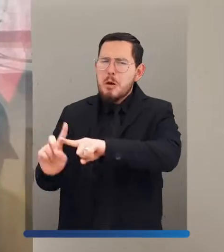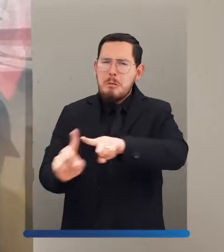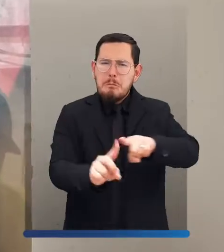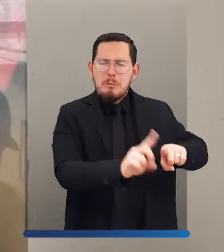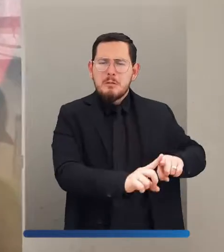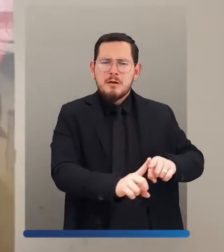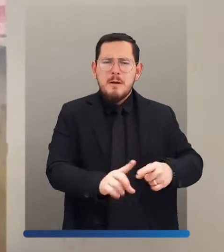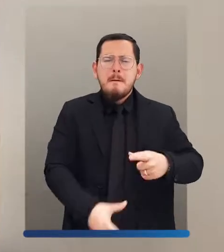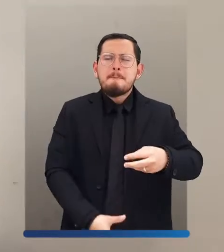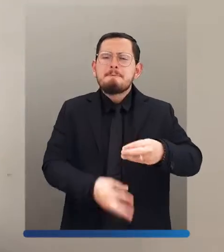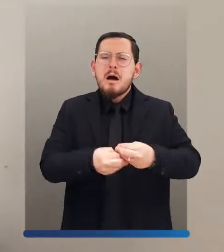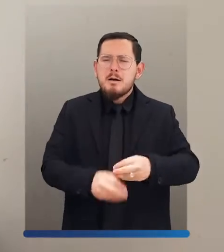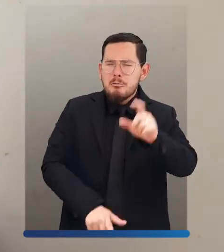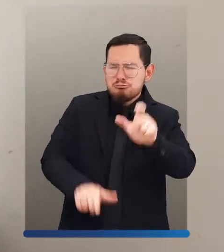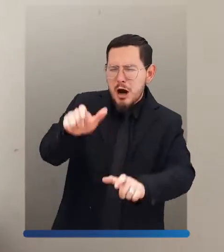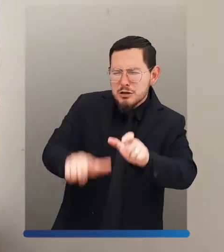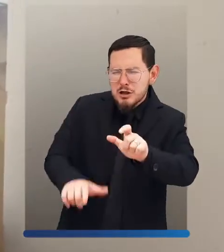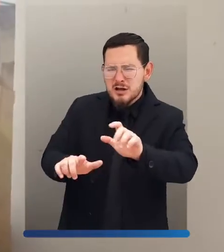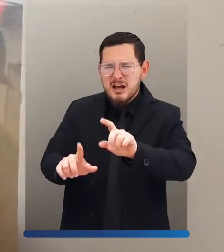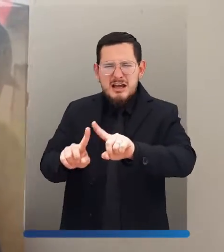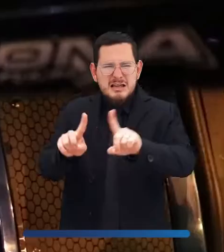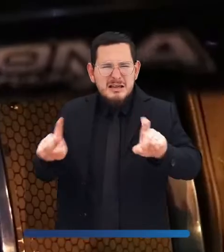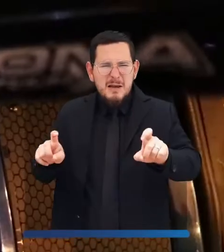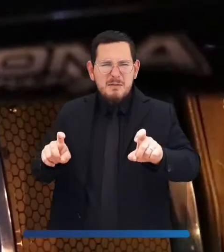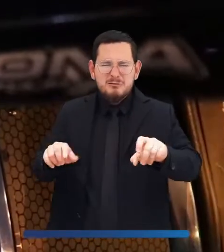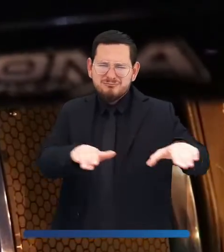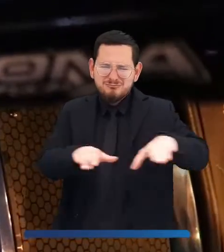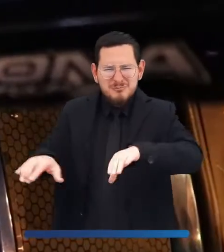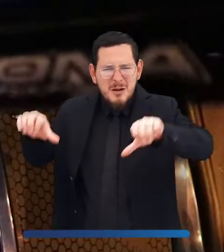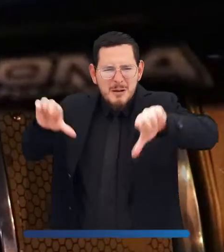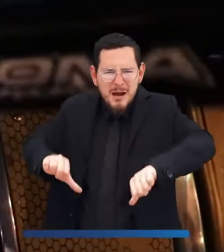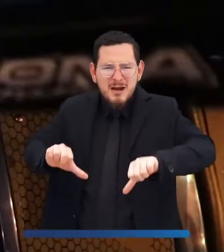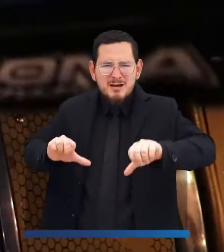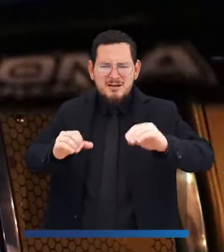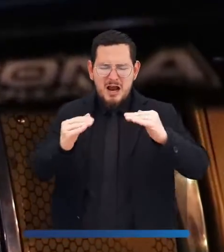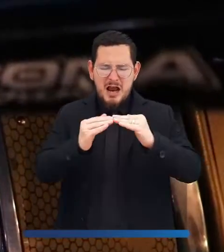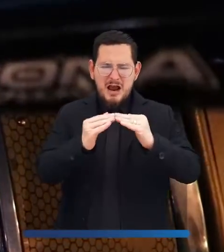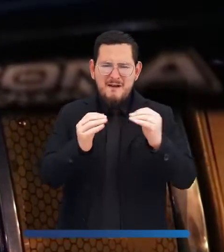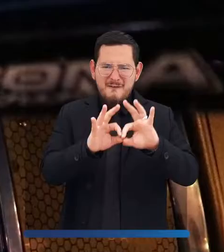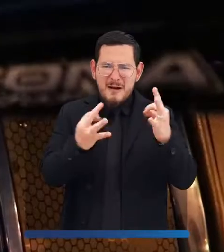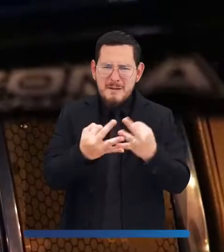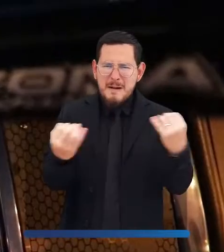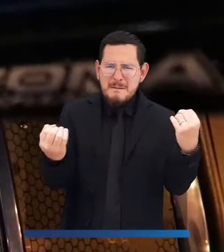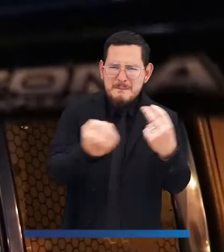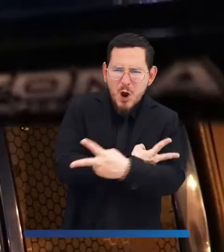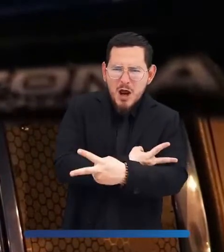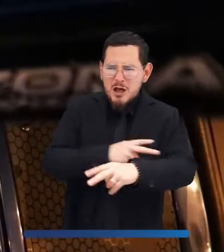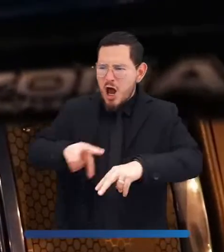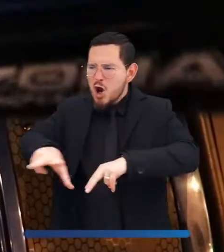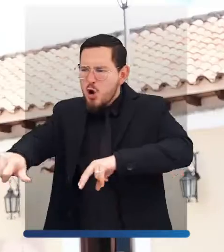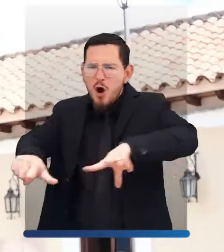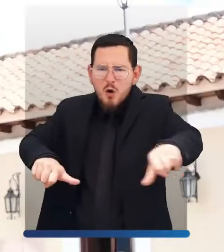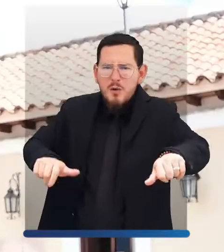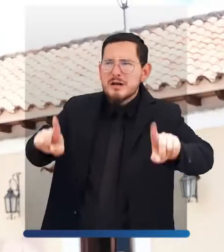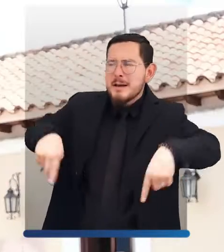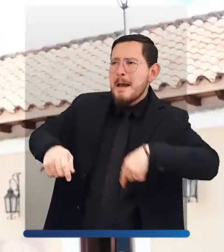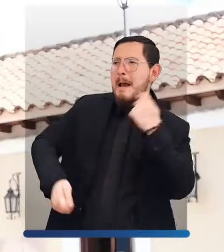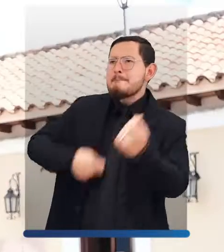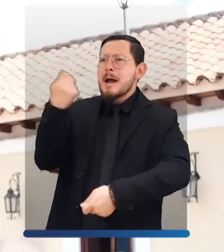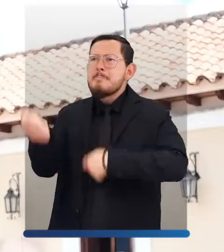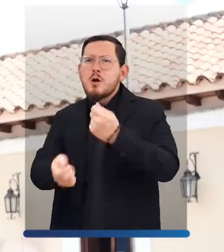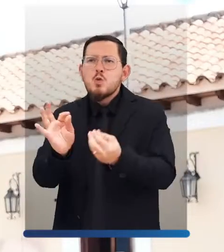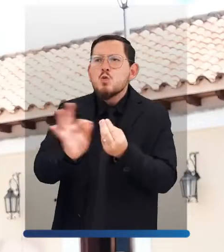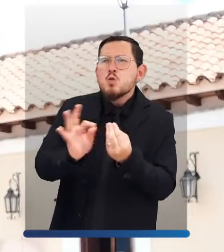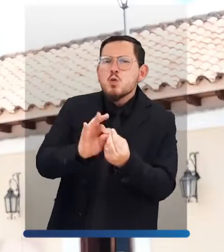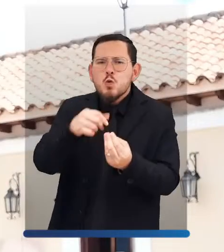Adicionalmente, dio capturas importantes en comportamientos como violencia intrafamiliar, hurto, tráfico y venta de estupefacientes. Y logró de